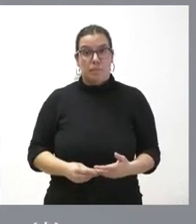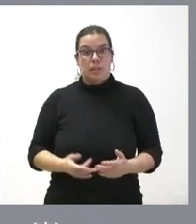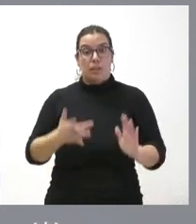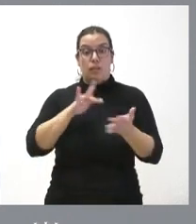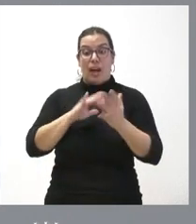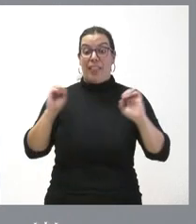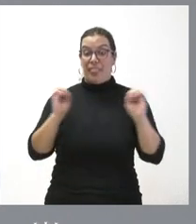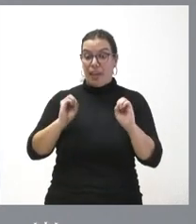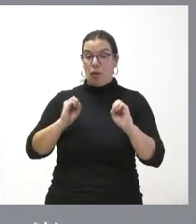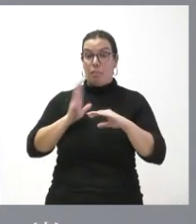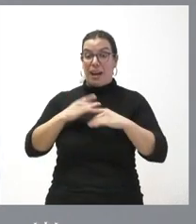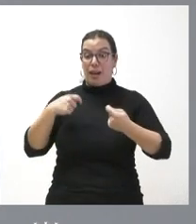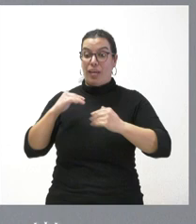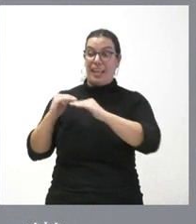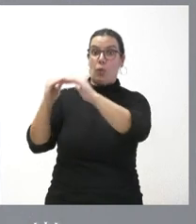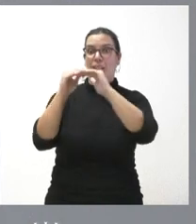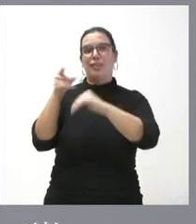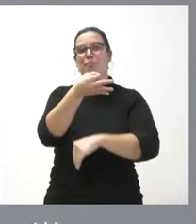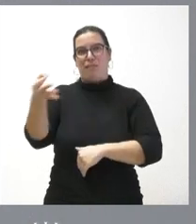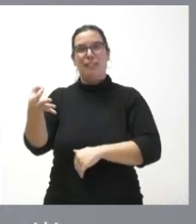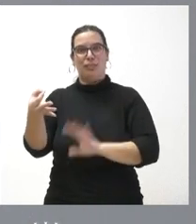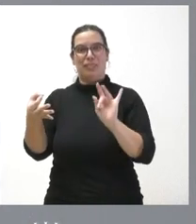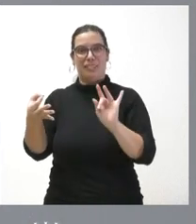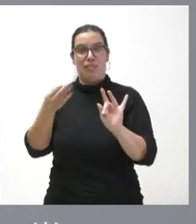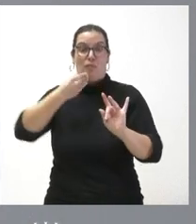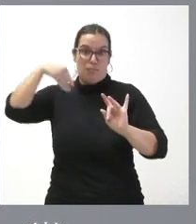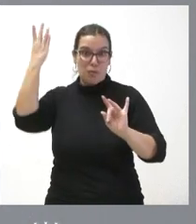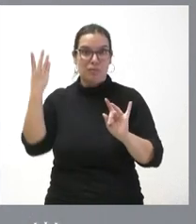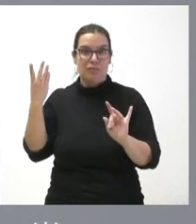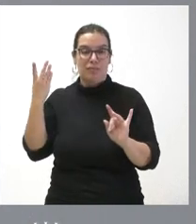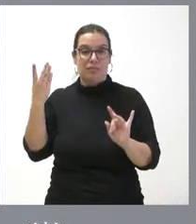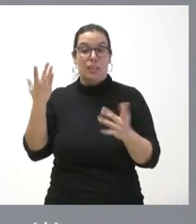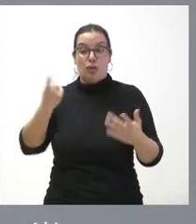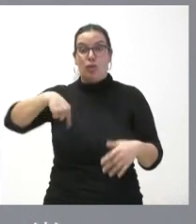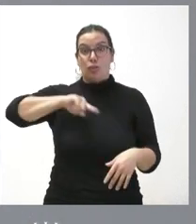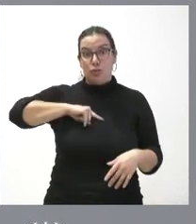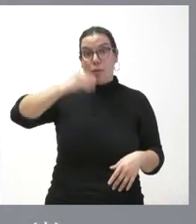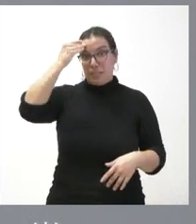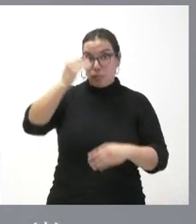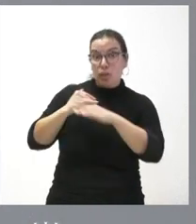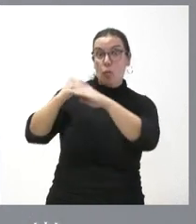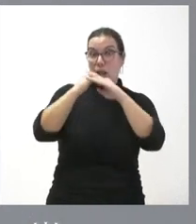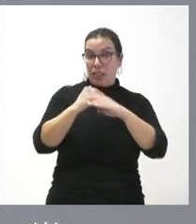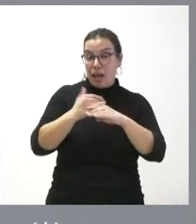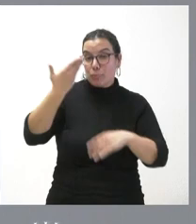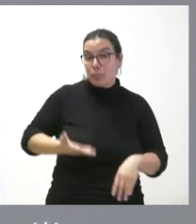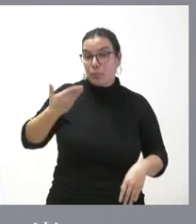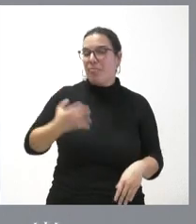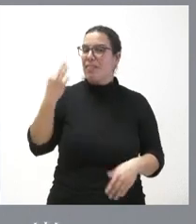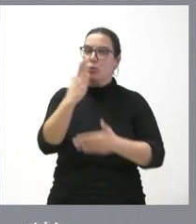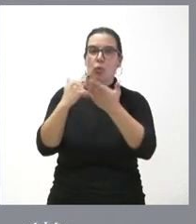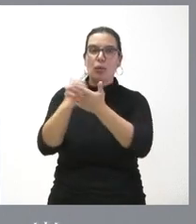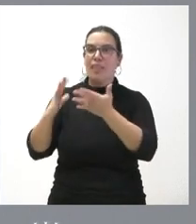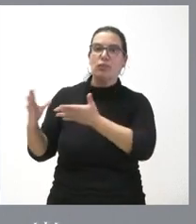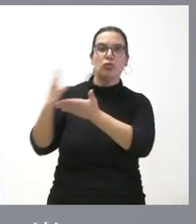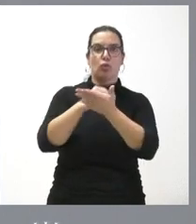negociación en condiciones de igualdad sería la forma ideal y por tanto para los que creemos en la igualdad lo suyo es ir todas las comunidades autónomas